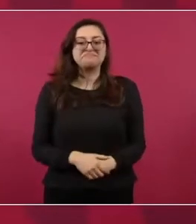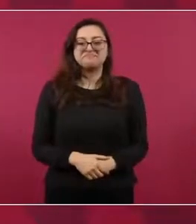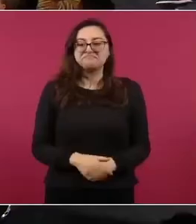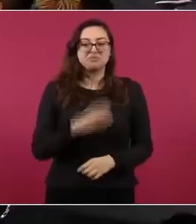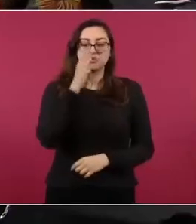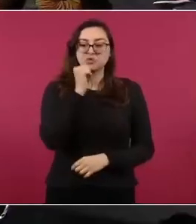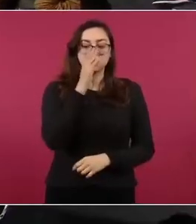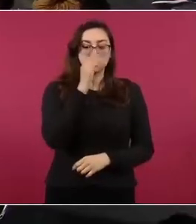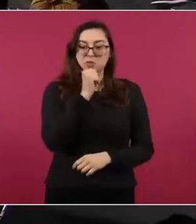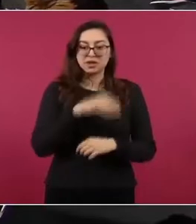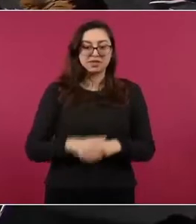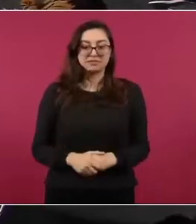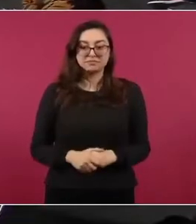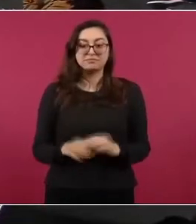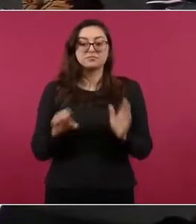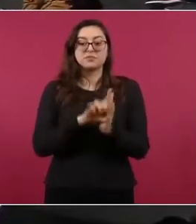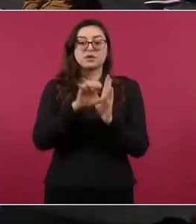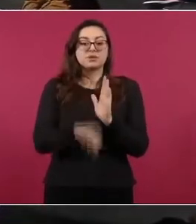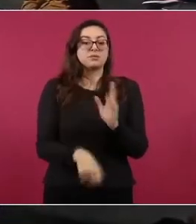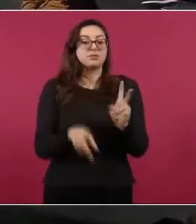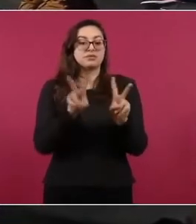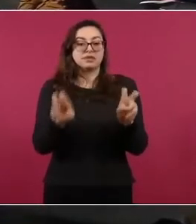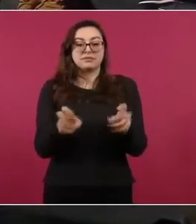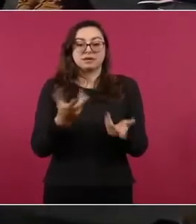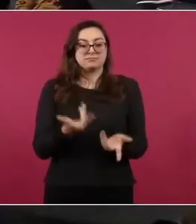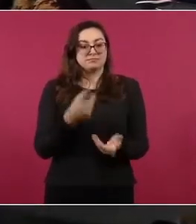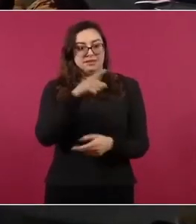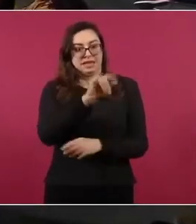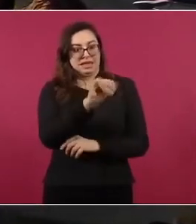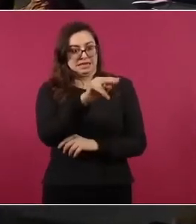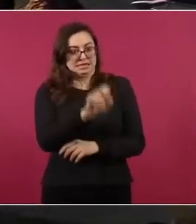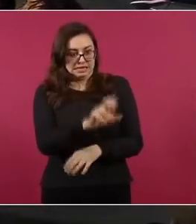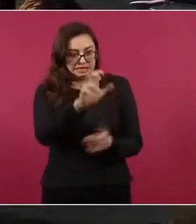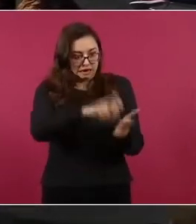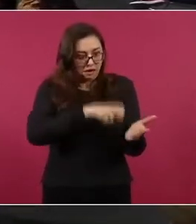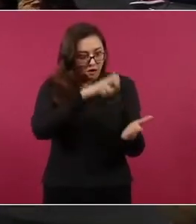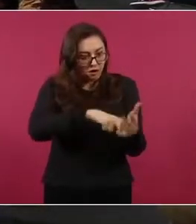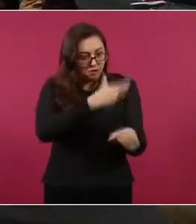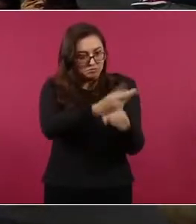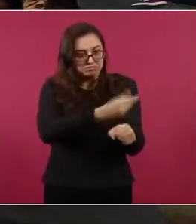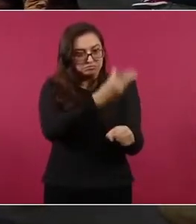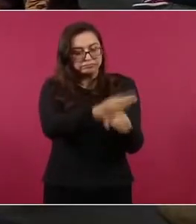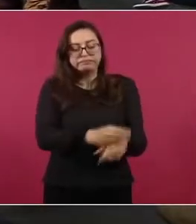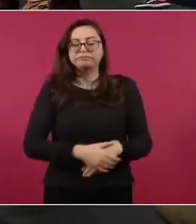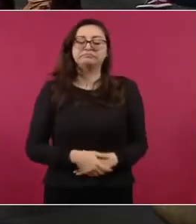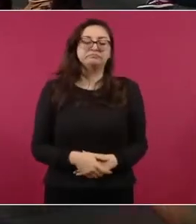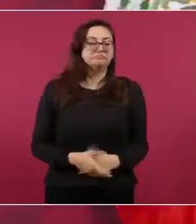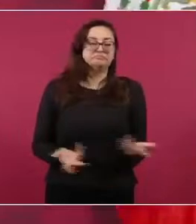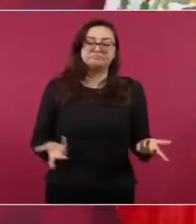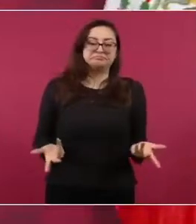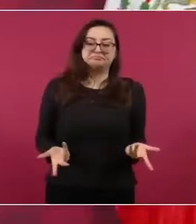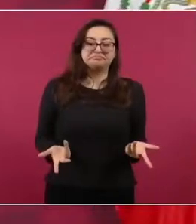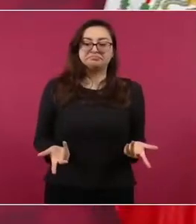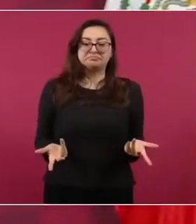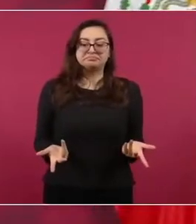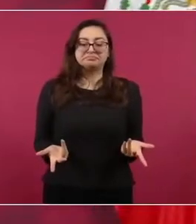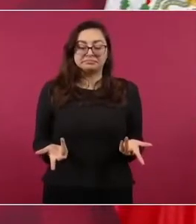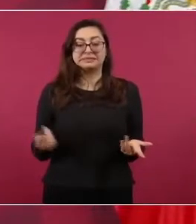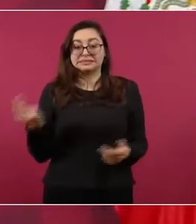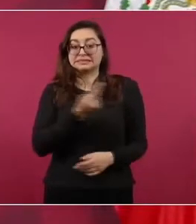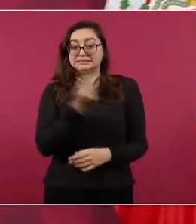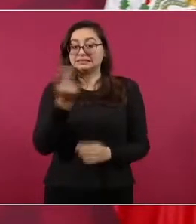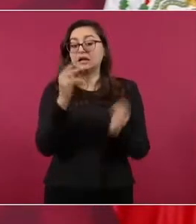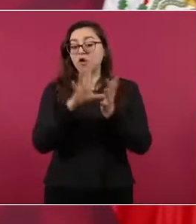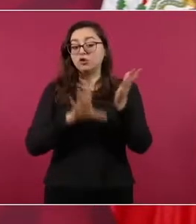el caso de la reforma al INE, que era una reforma constitucional